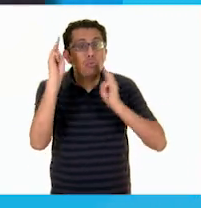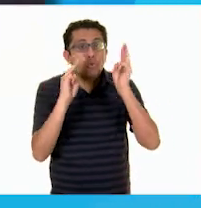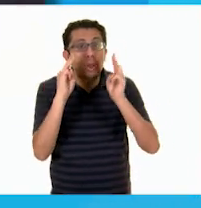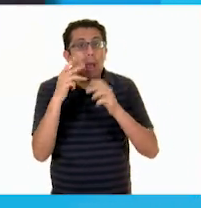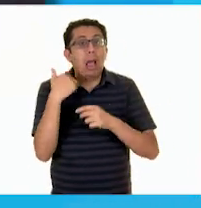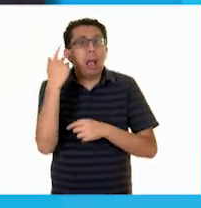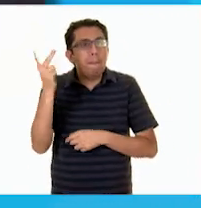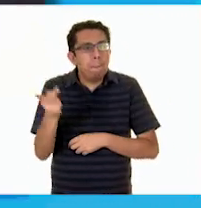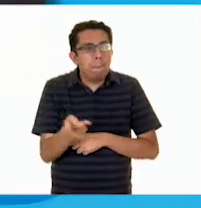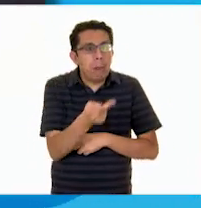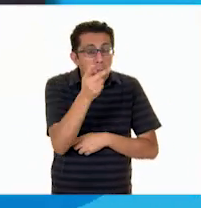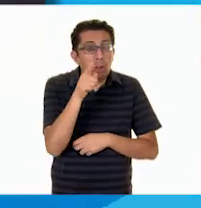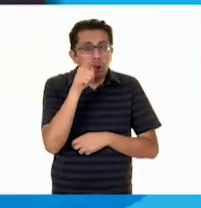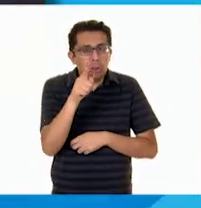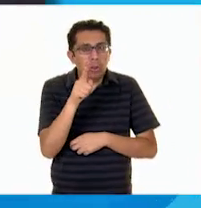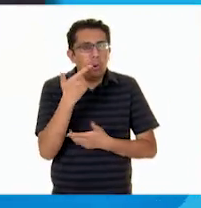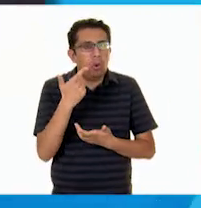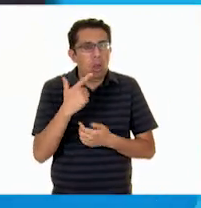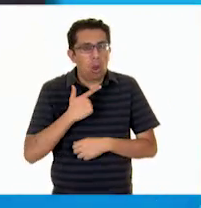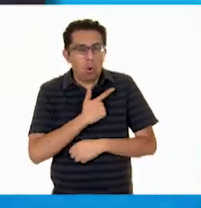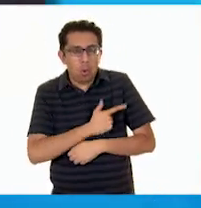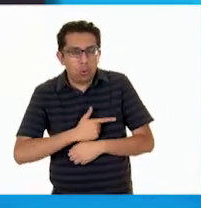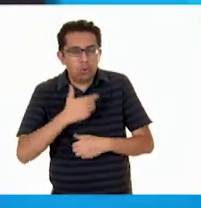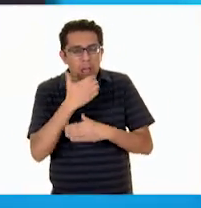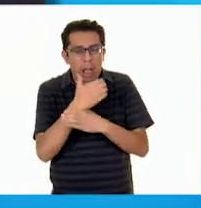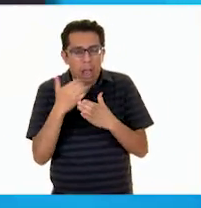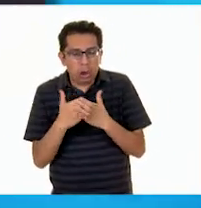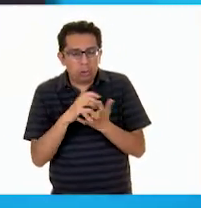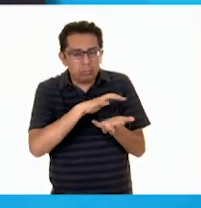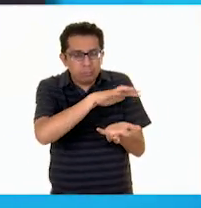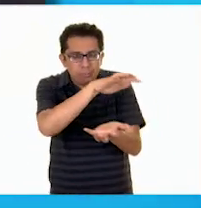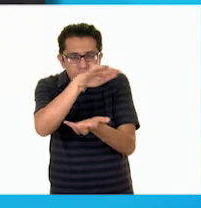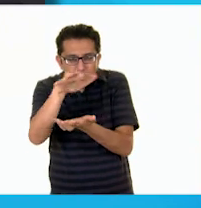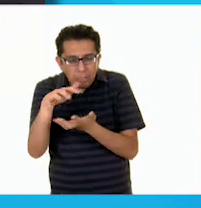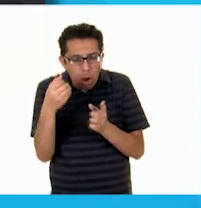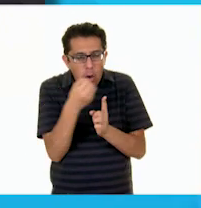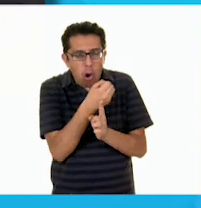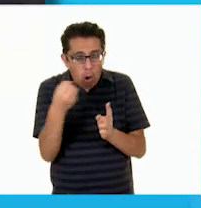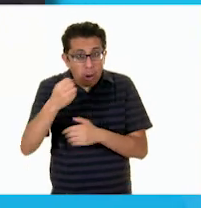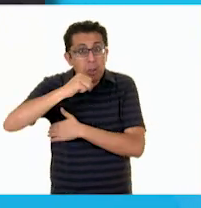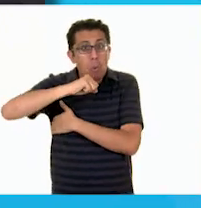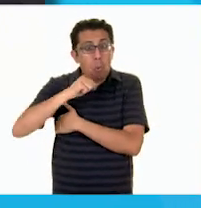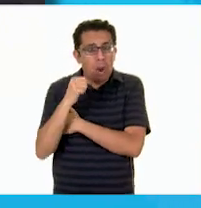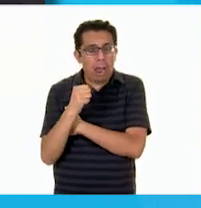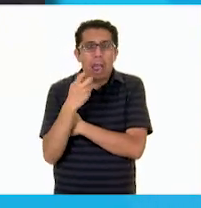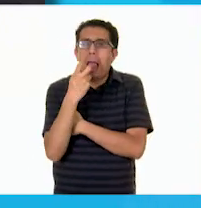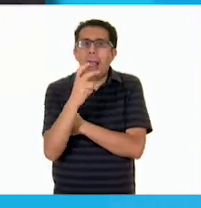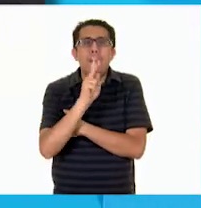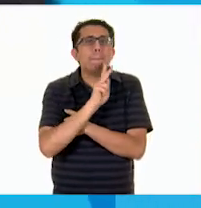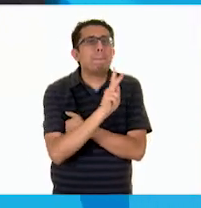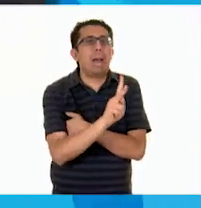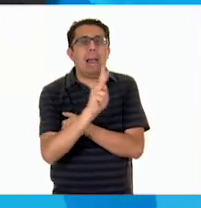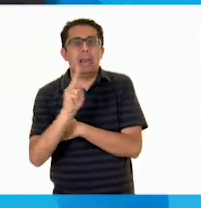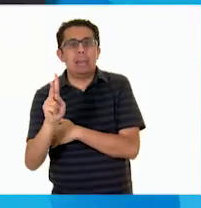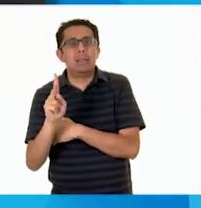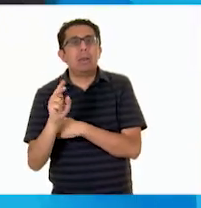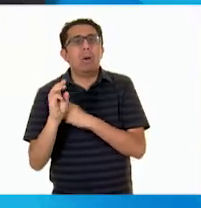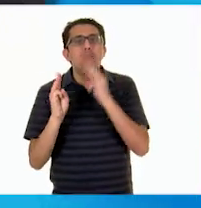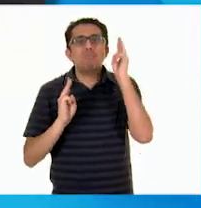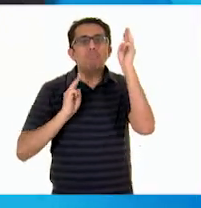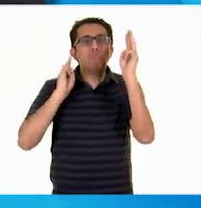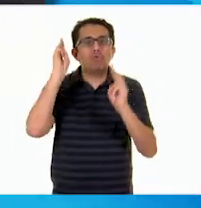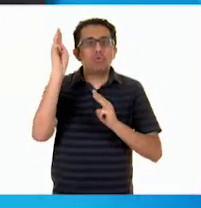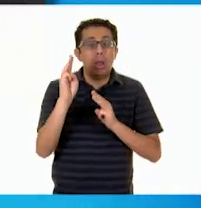gusta coleccionar algo. Pues tener una colección es muy parecida a lo que se hace en un museo. Que tiene